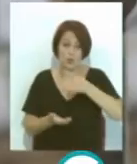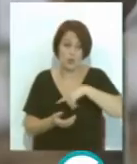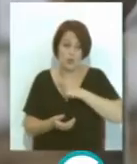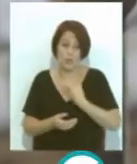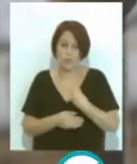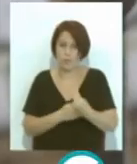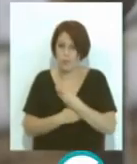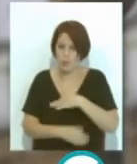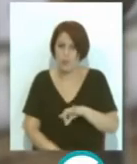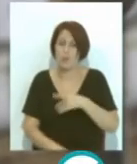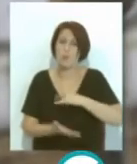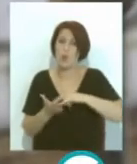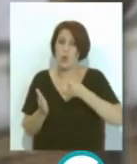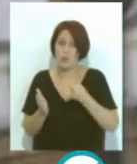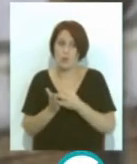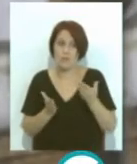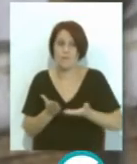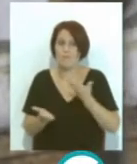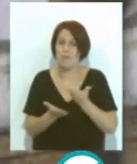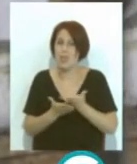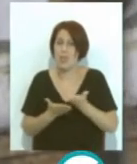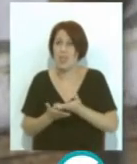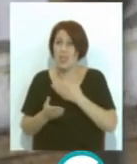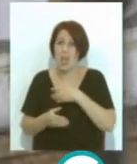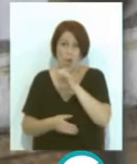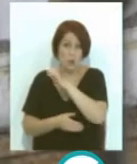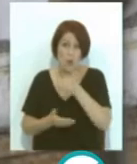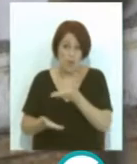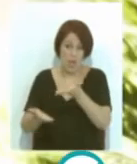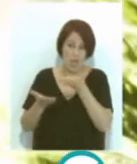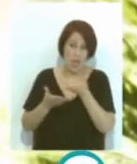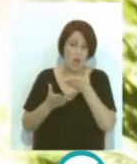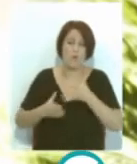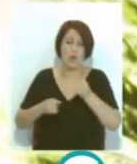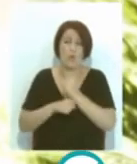recursos. Un proyecto en el que no cabe reclamar la ayuda europea de los fondos Next Generation